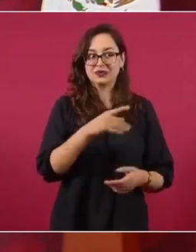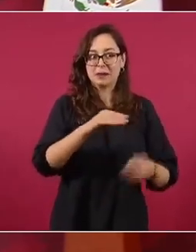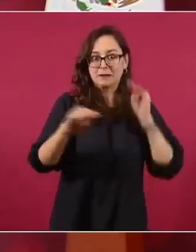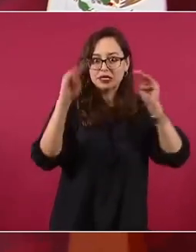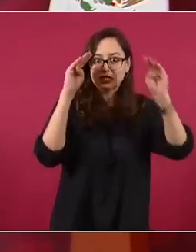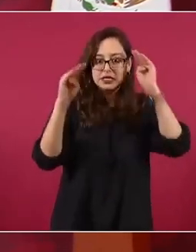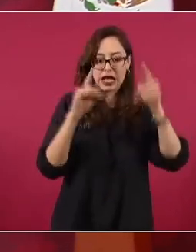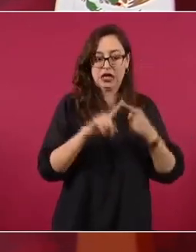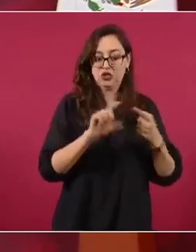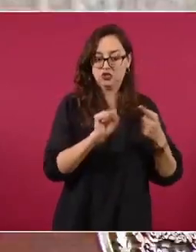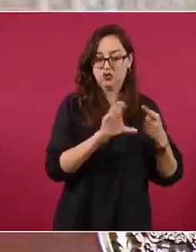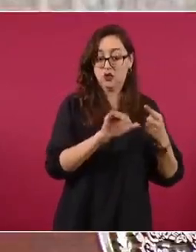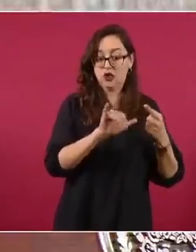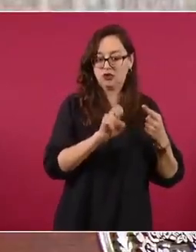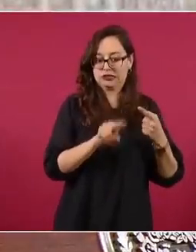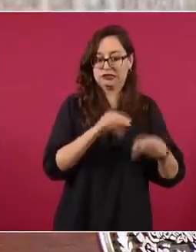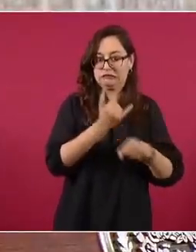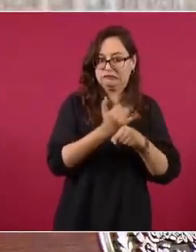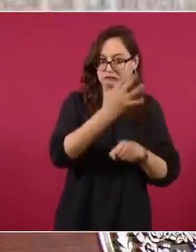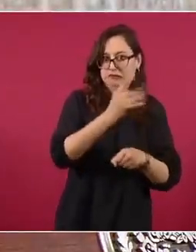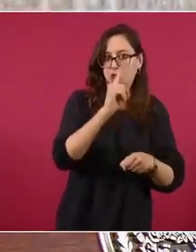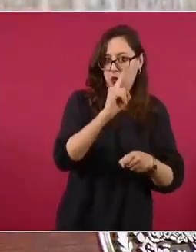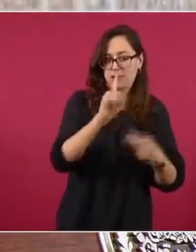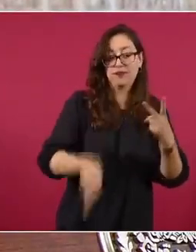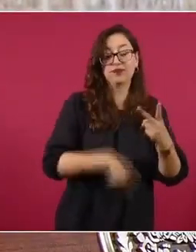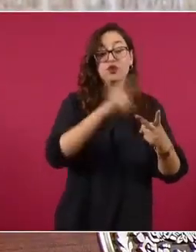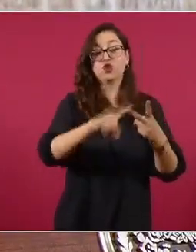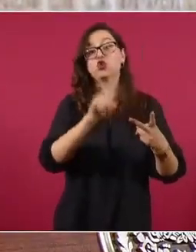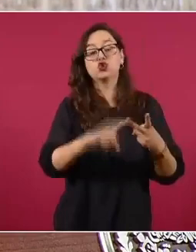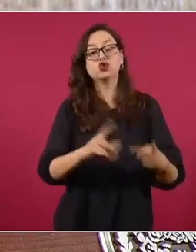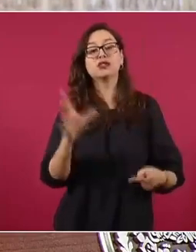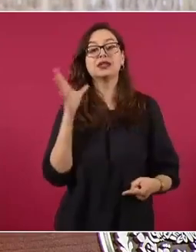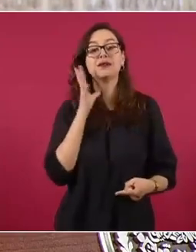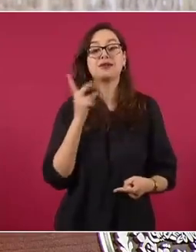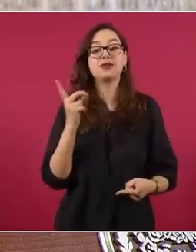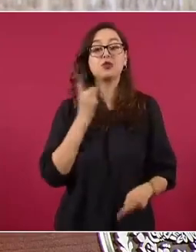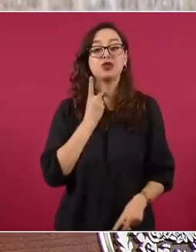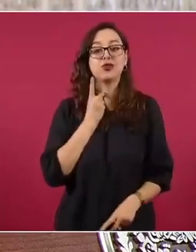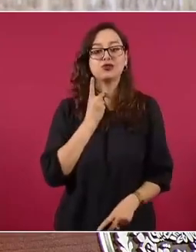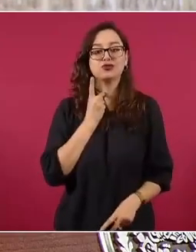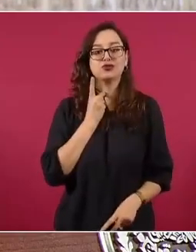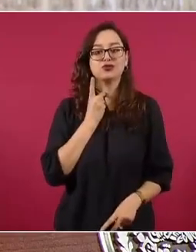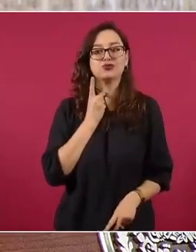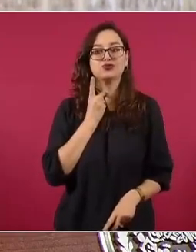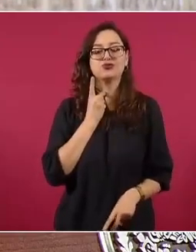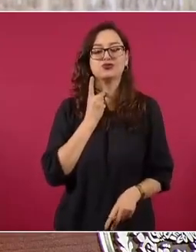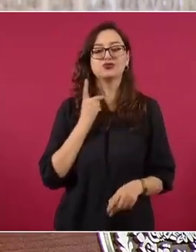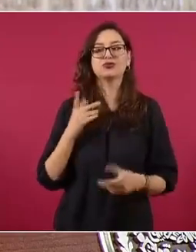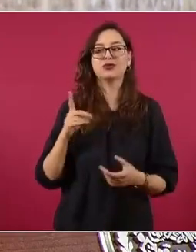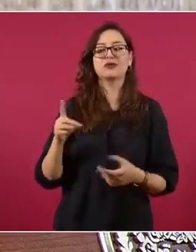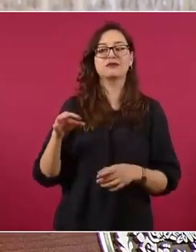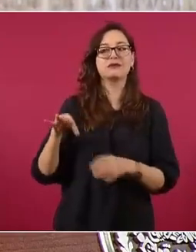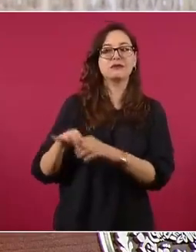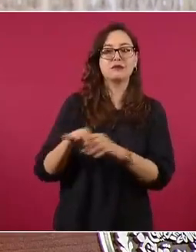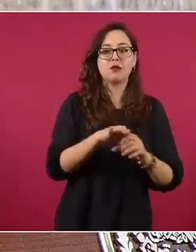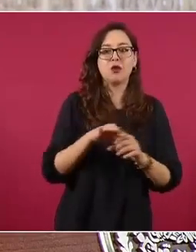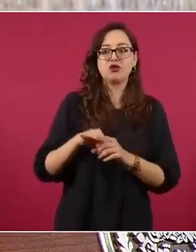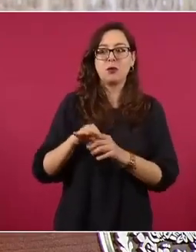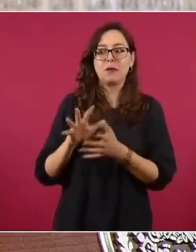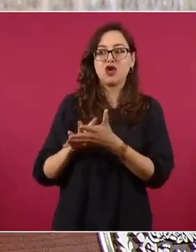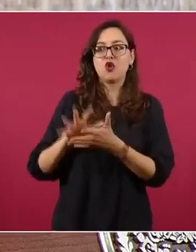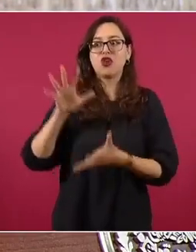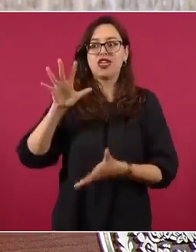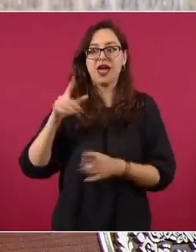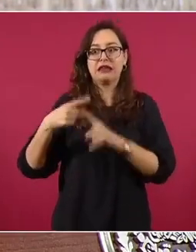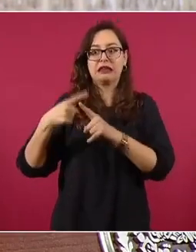la mayoría en la Cámara de Diputados, porque la Cámara de Diputados